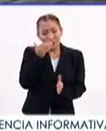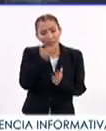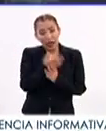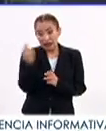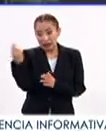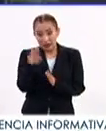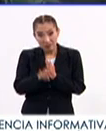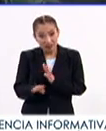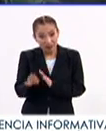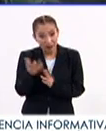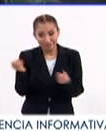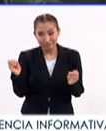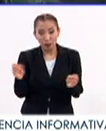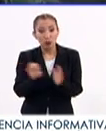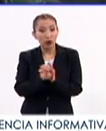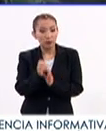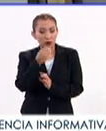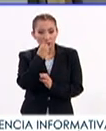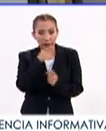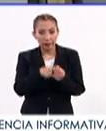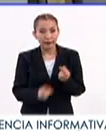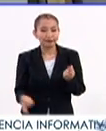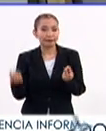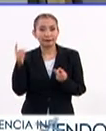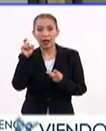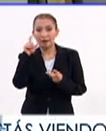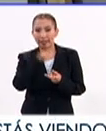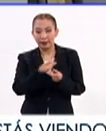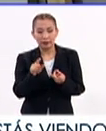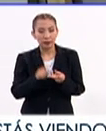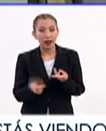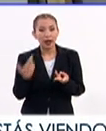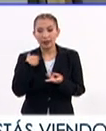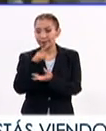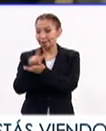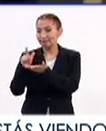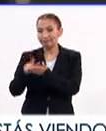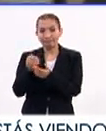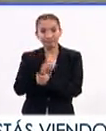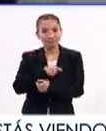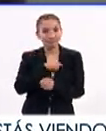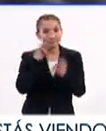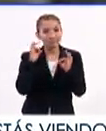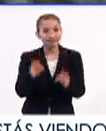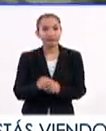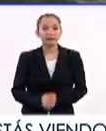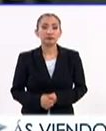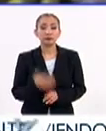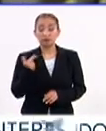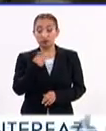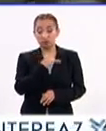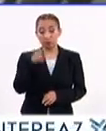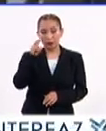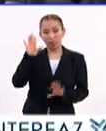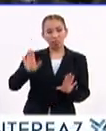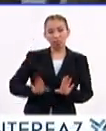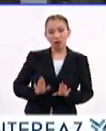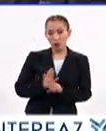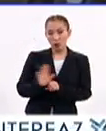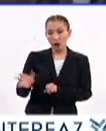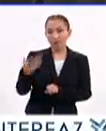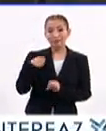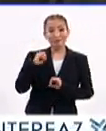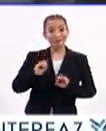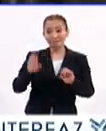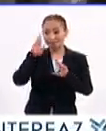cubrir necesidades básicas como alimentos, agua potable y saneamientos adecuados. La pobreza se caracteriza por